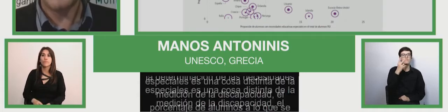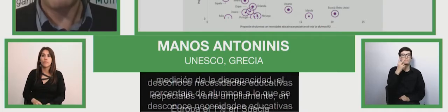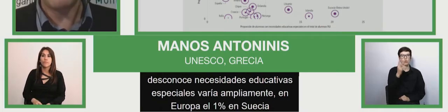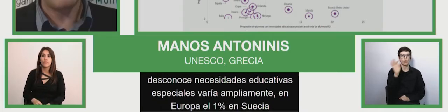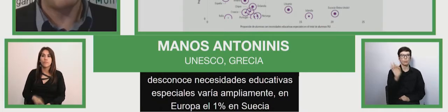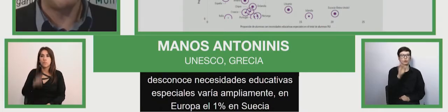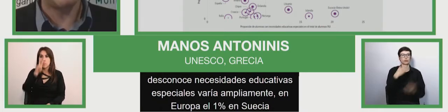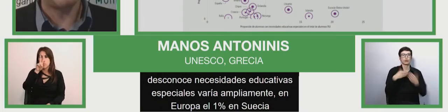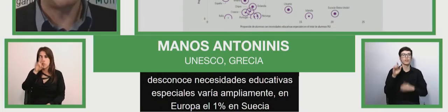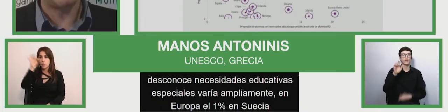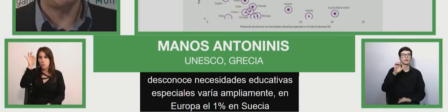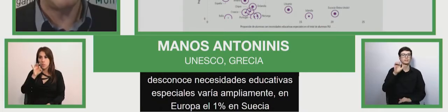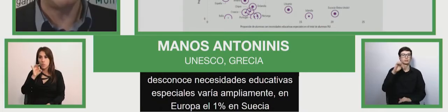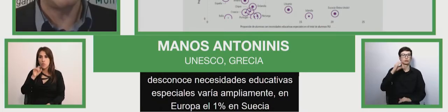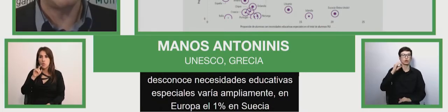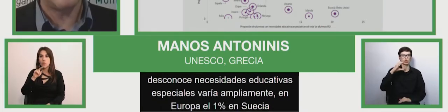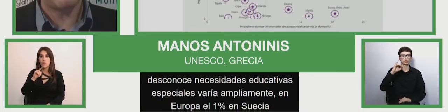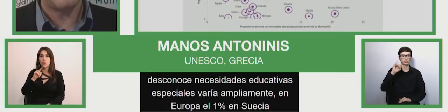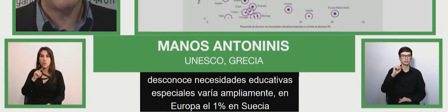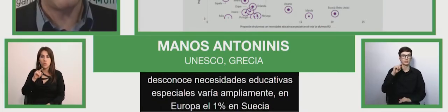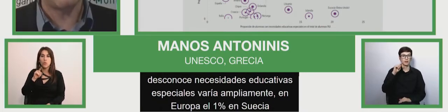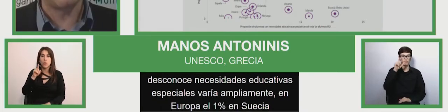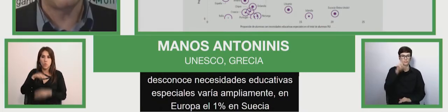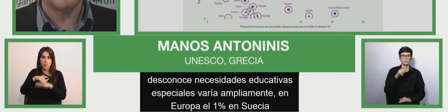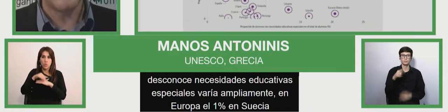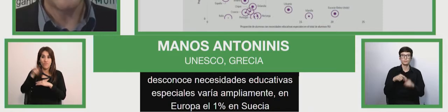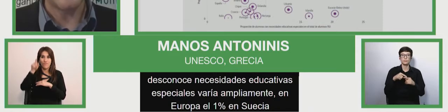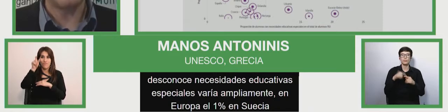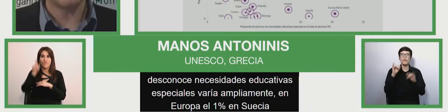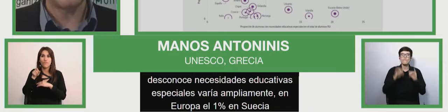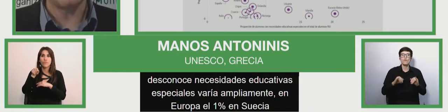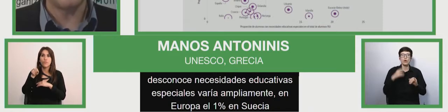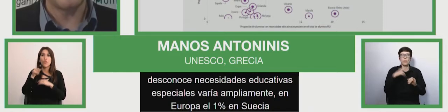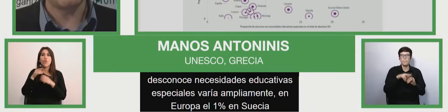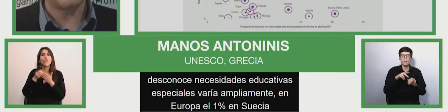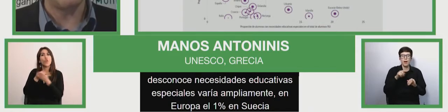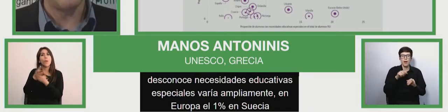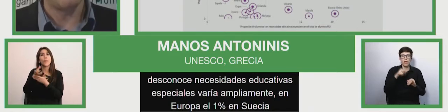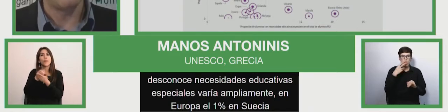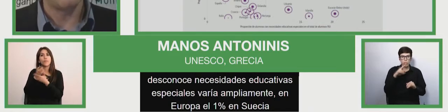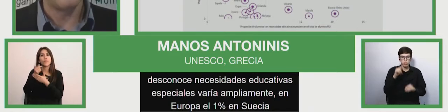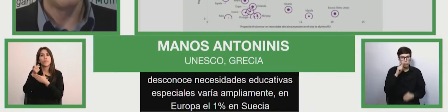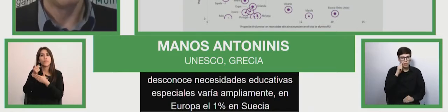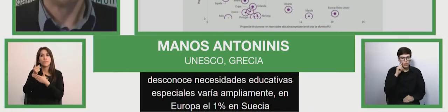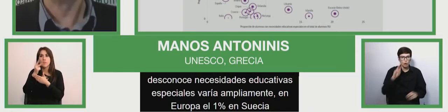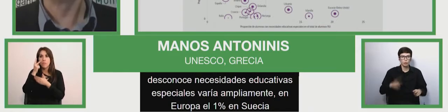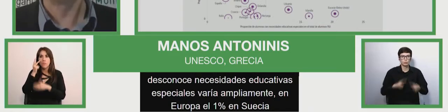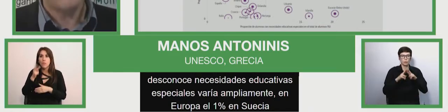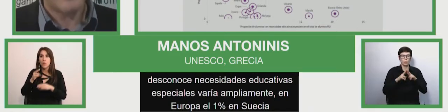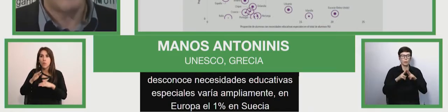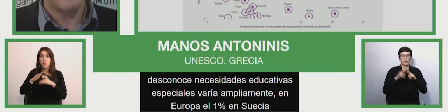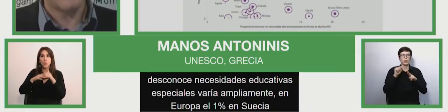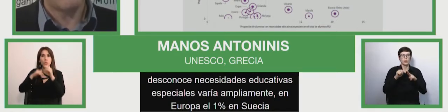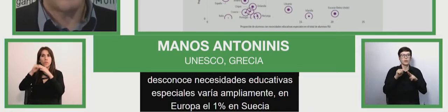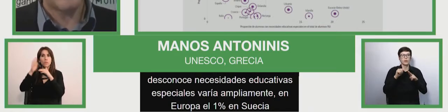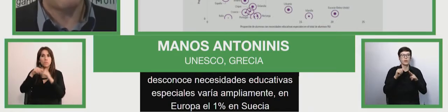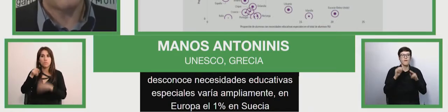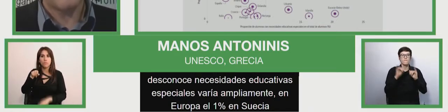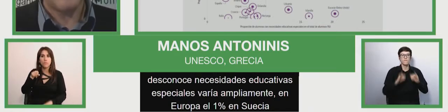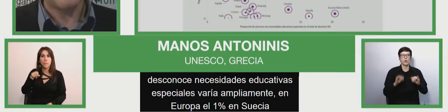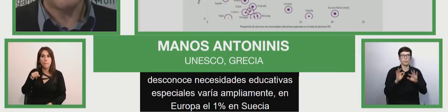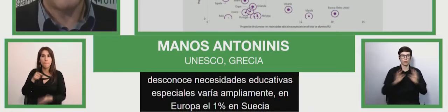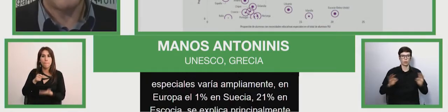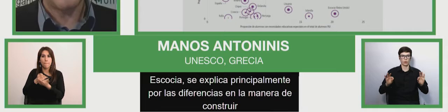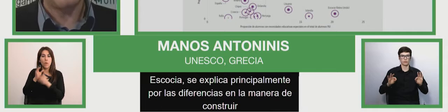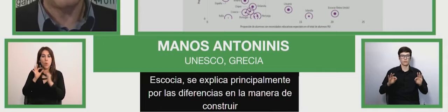explica principalmente por las diferencias en la manera de construir esta categoría educativa. Resulta difícil comparar la